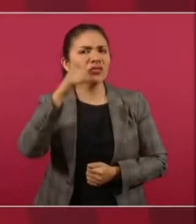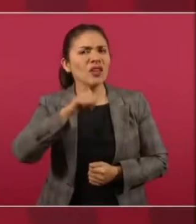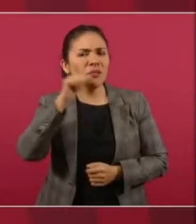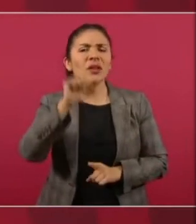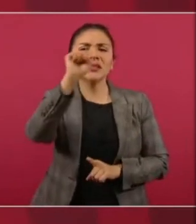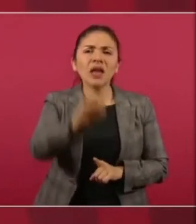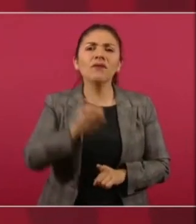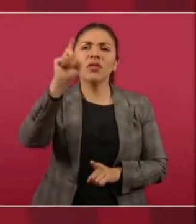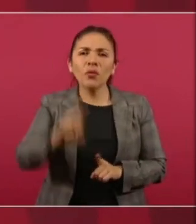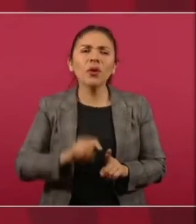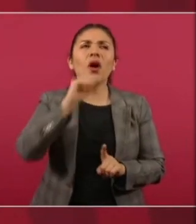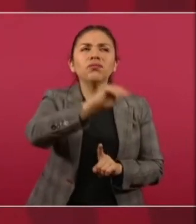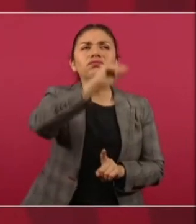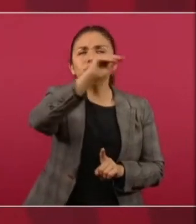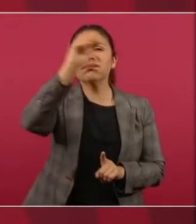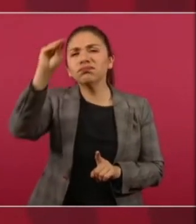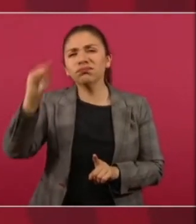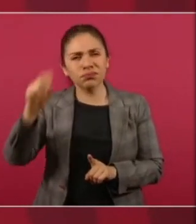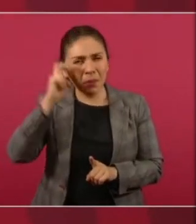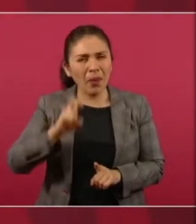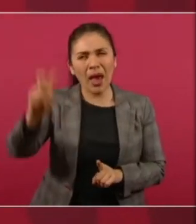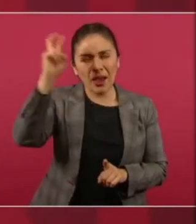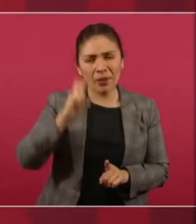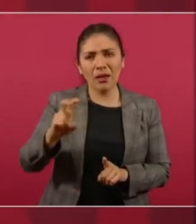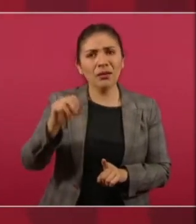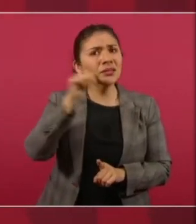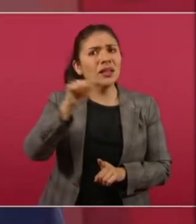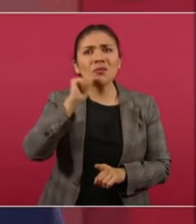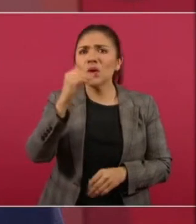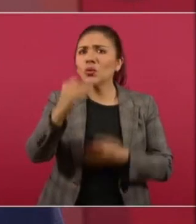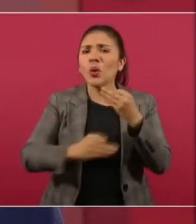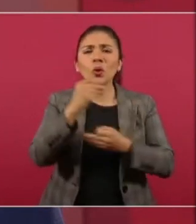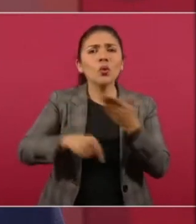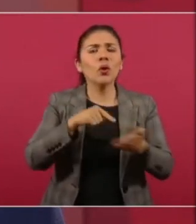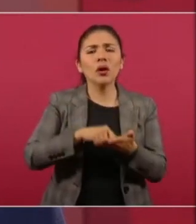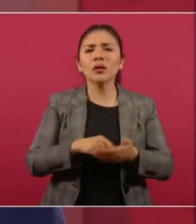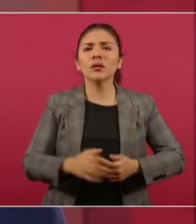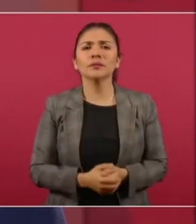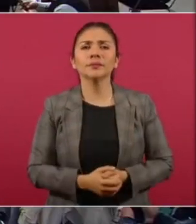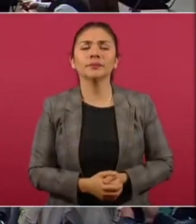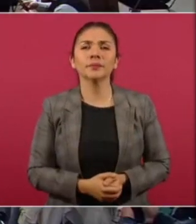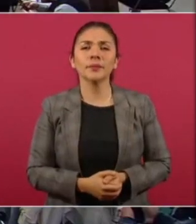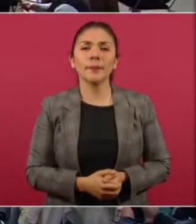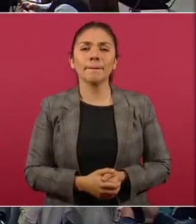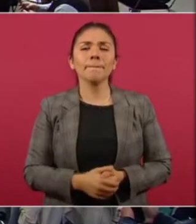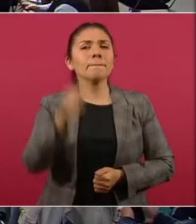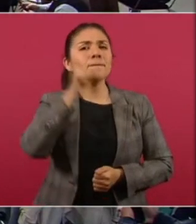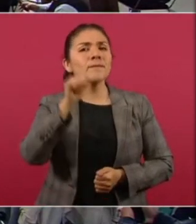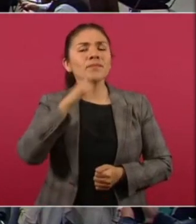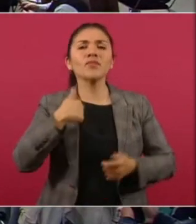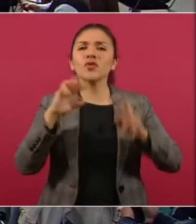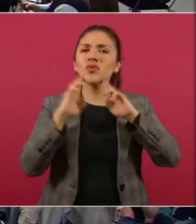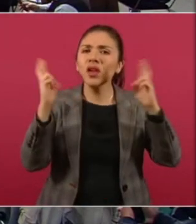fines de semana y en todos lados. Pero no se enoje con ellos, presidente, cuando la desesperación nos obliga